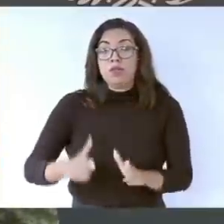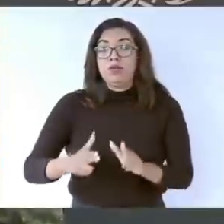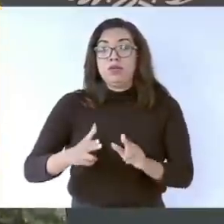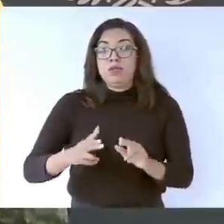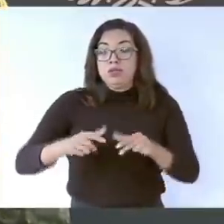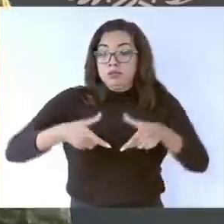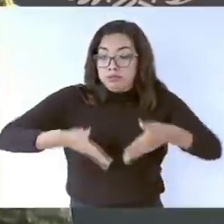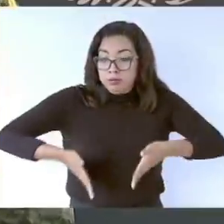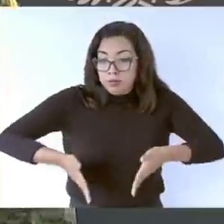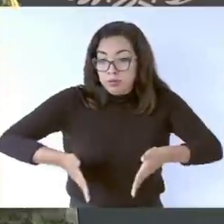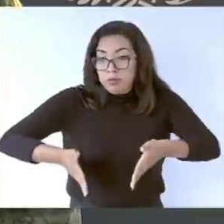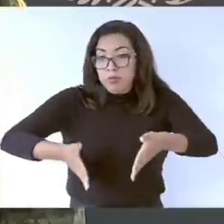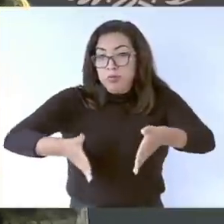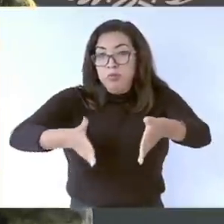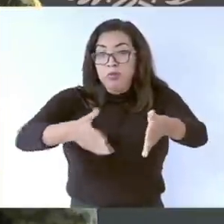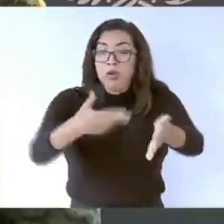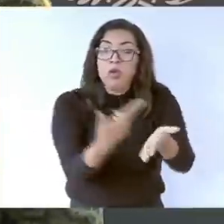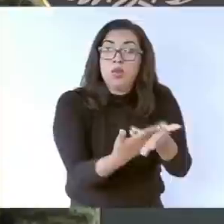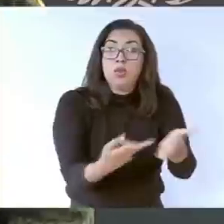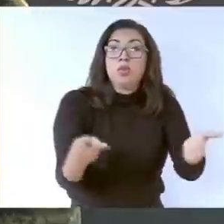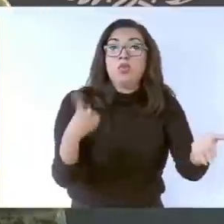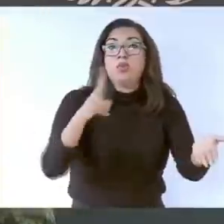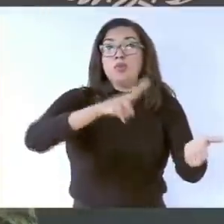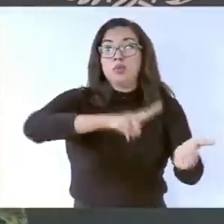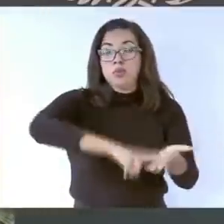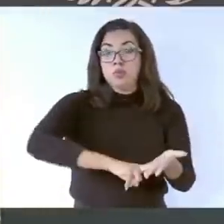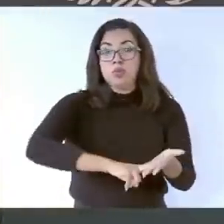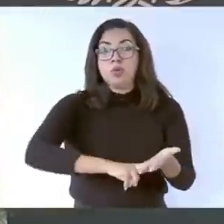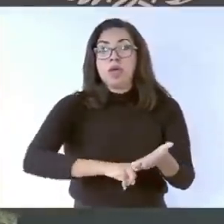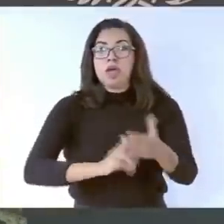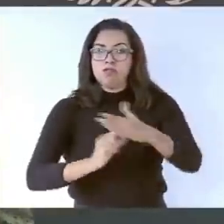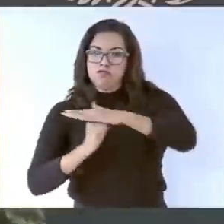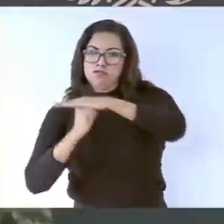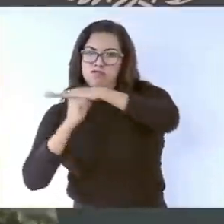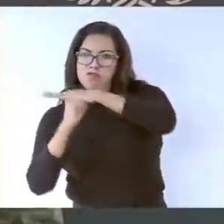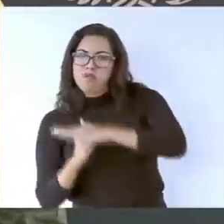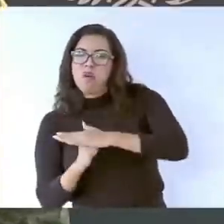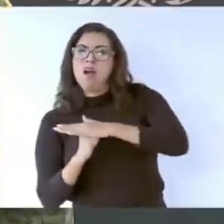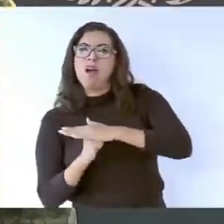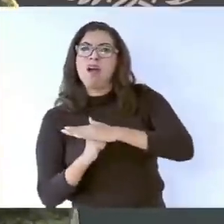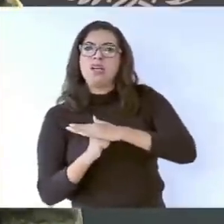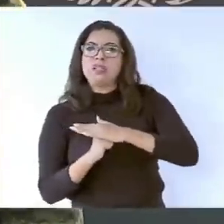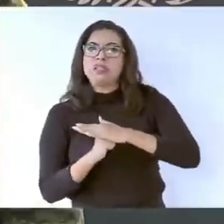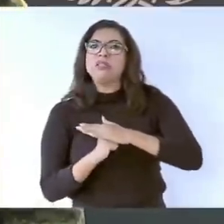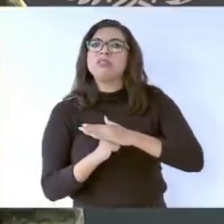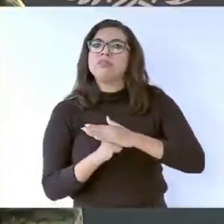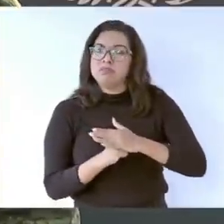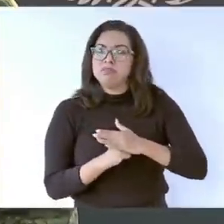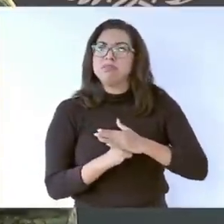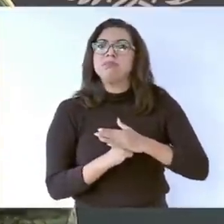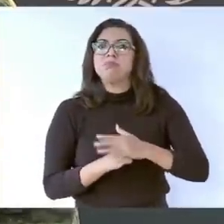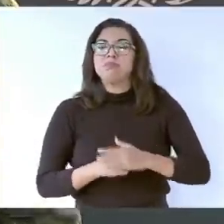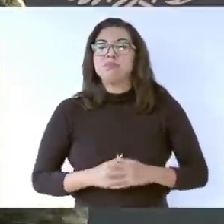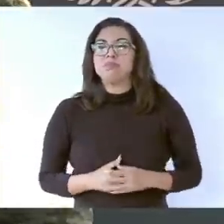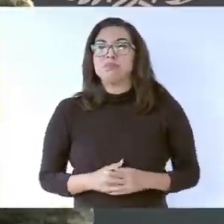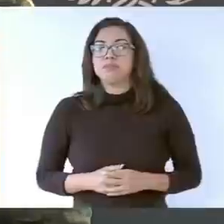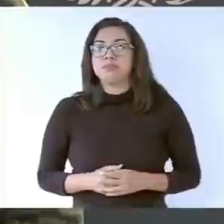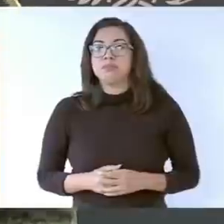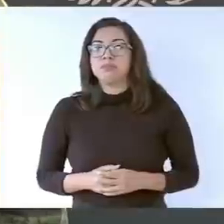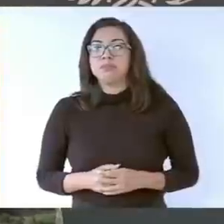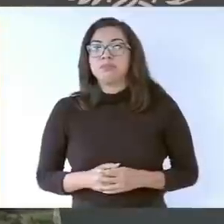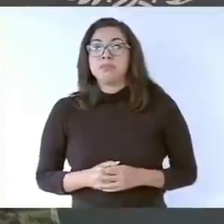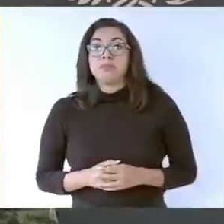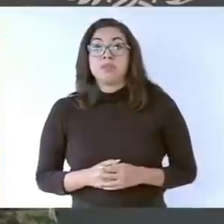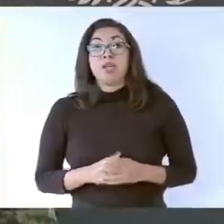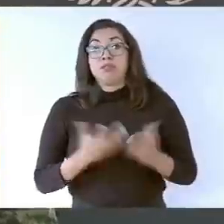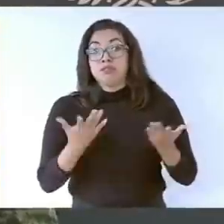10 metros de altura, de concreto preforzado a base de columnas, capiteles y vigas dobles tipo artesa. Los elementos